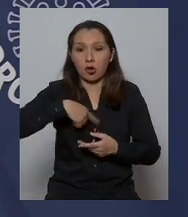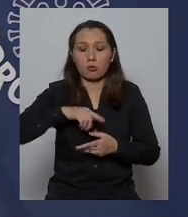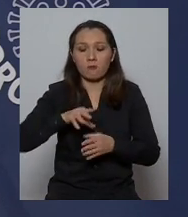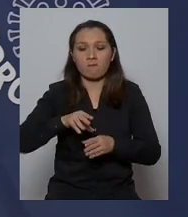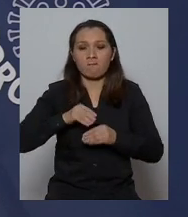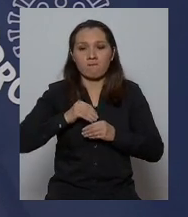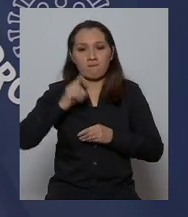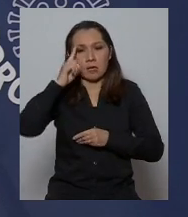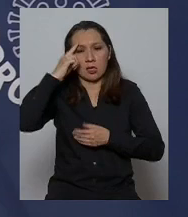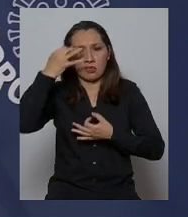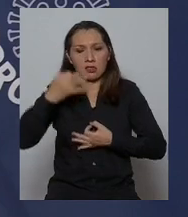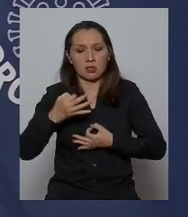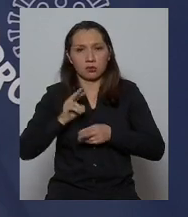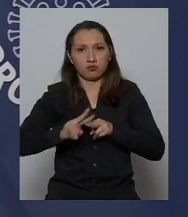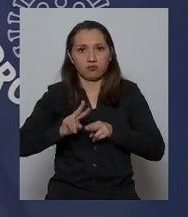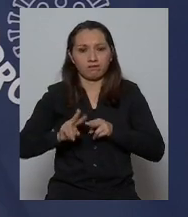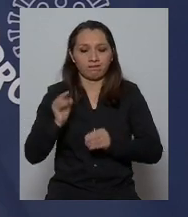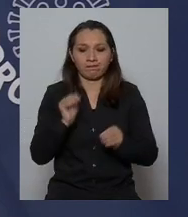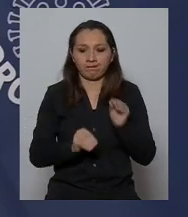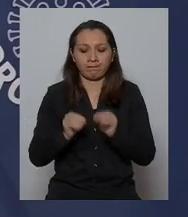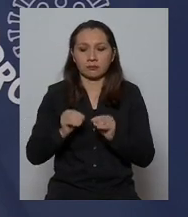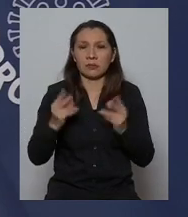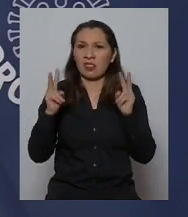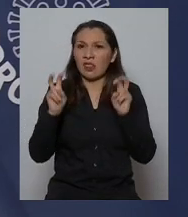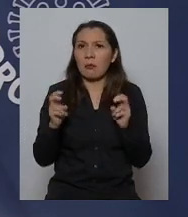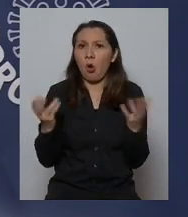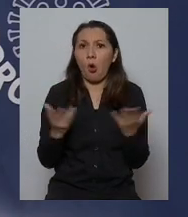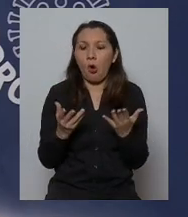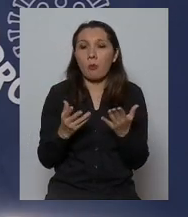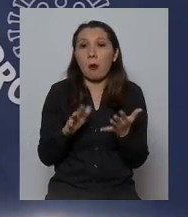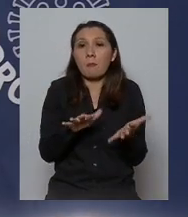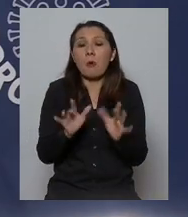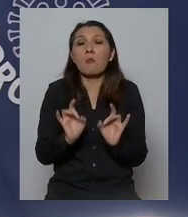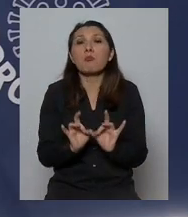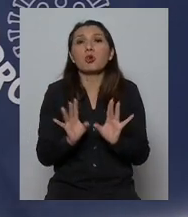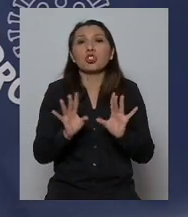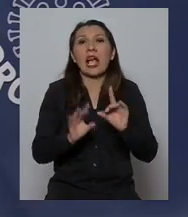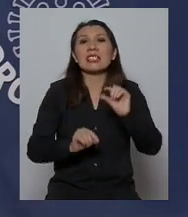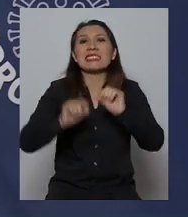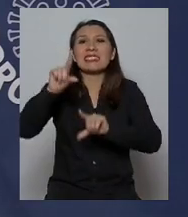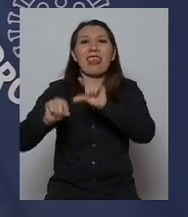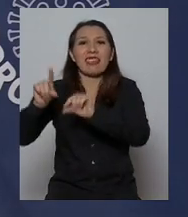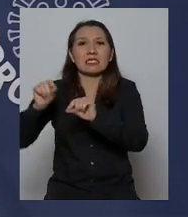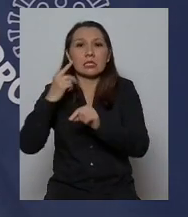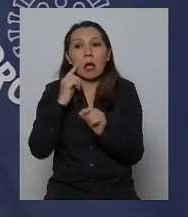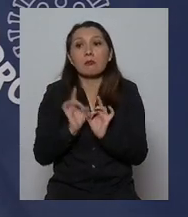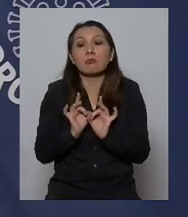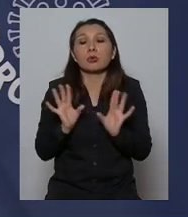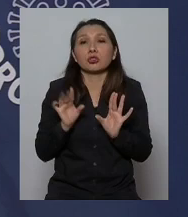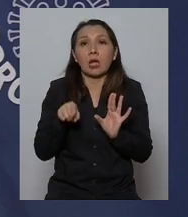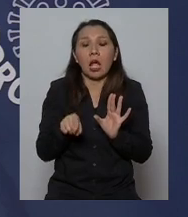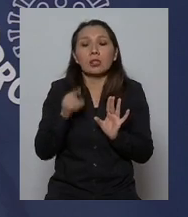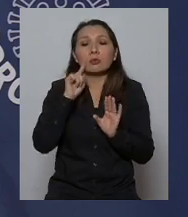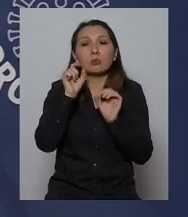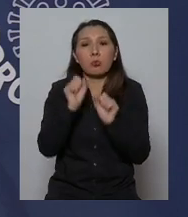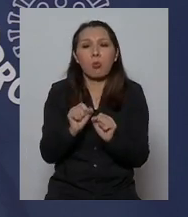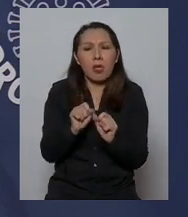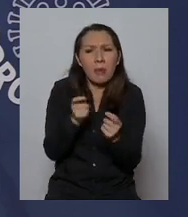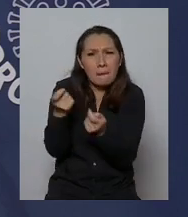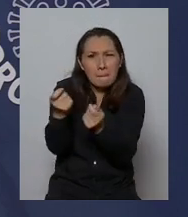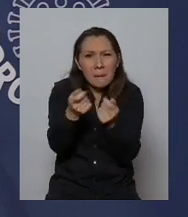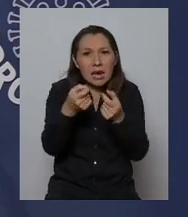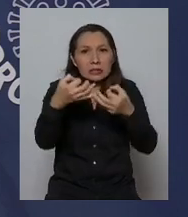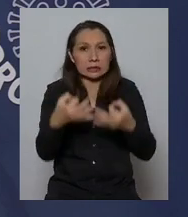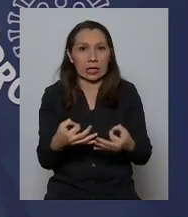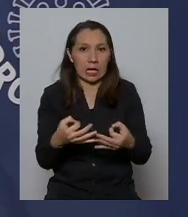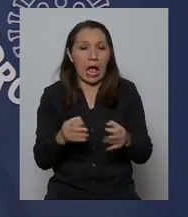tomar decisiones que se basan en probabilidades en probabilidades que se acercan a